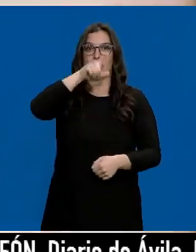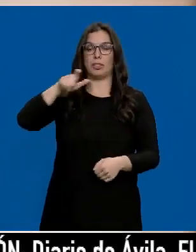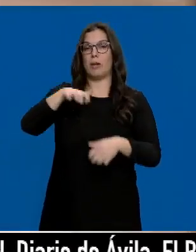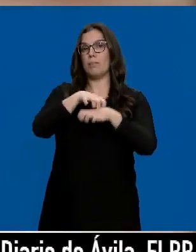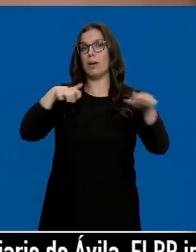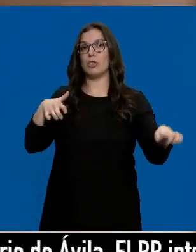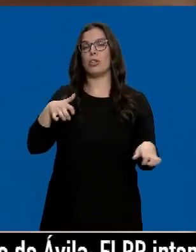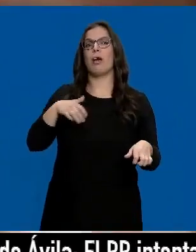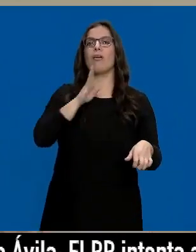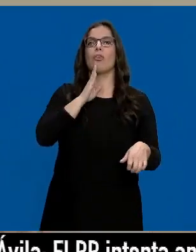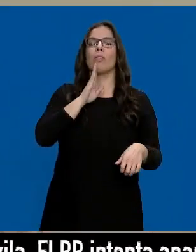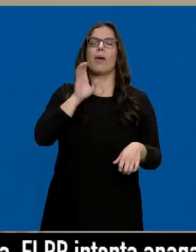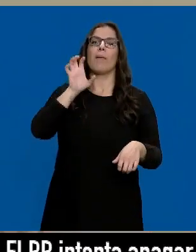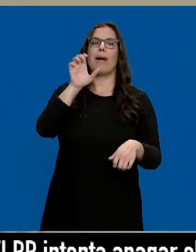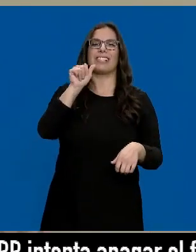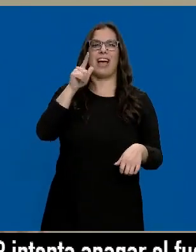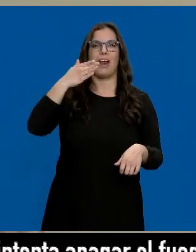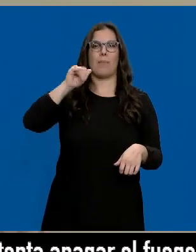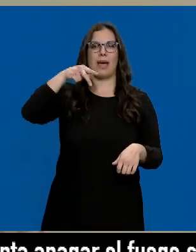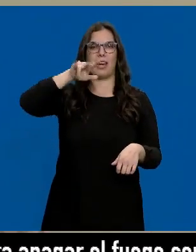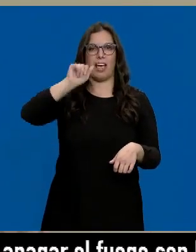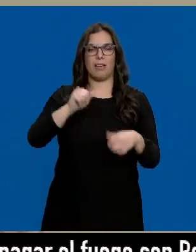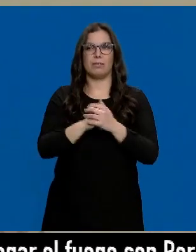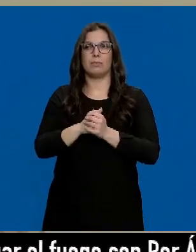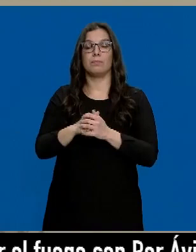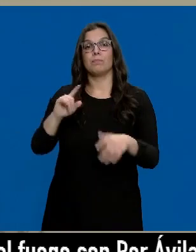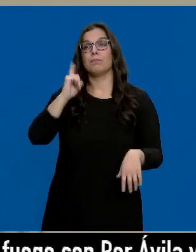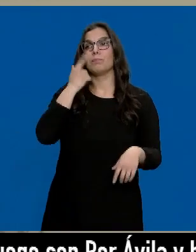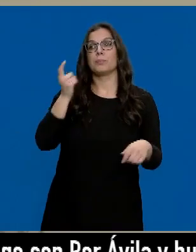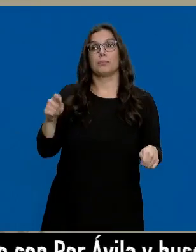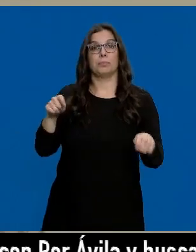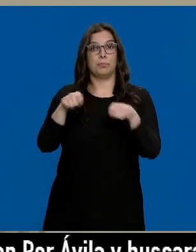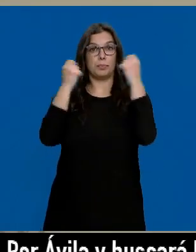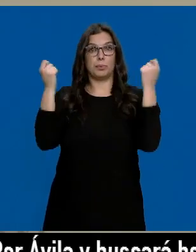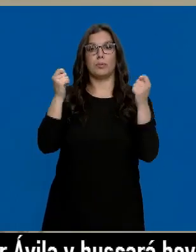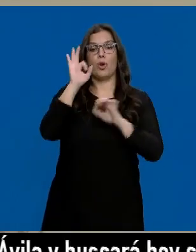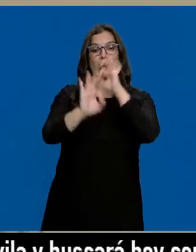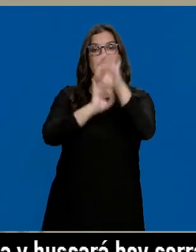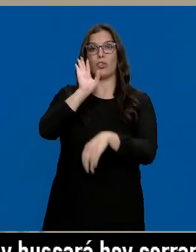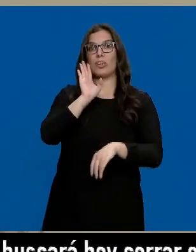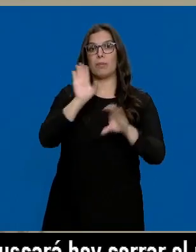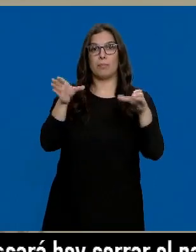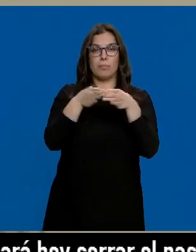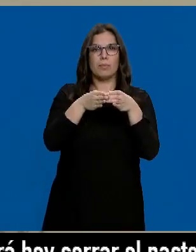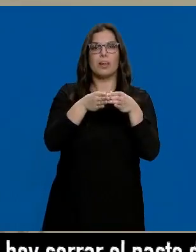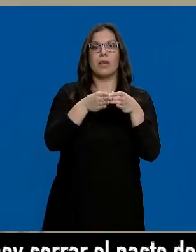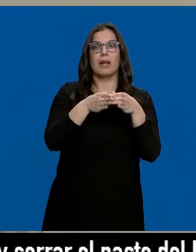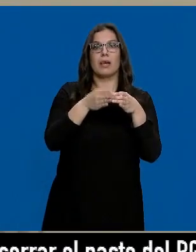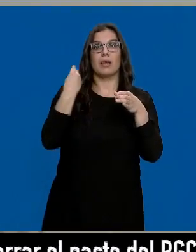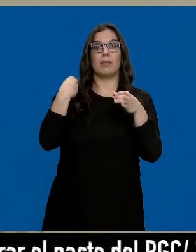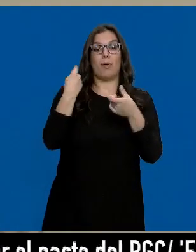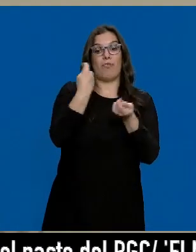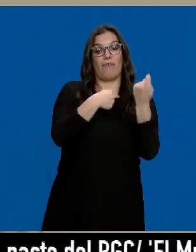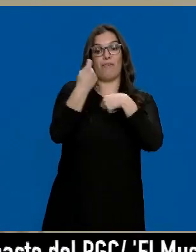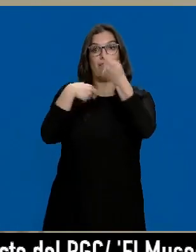de nacionalidad albanesa. Se ha logrado desmantelar por completo la organización criminal y desactivar el canal de